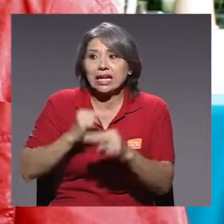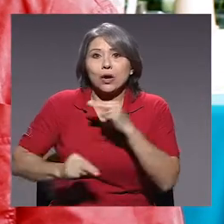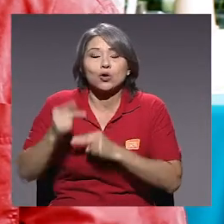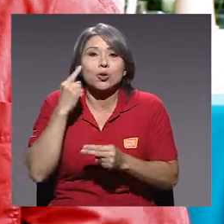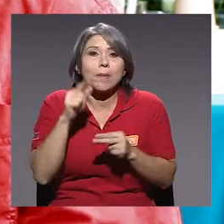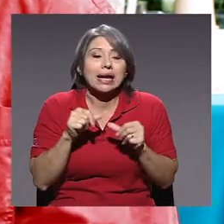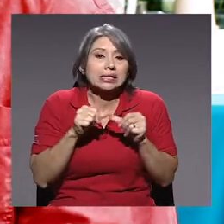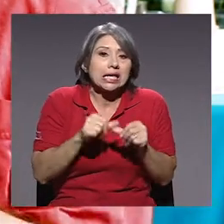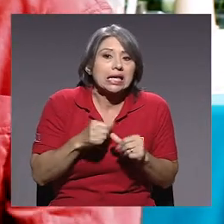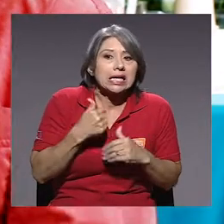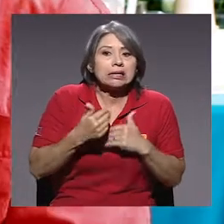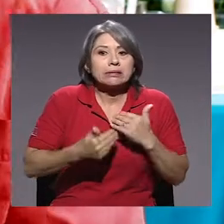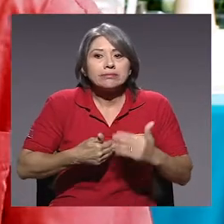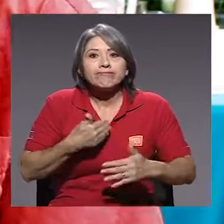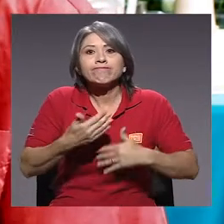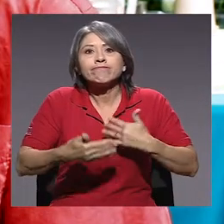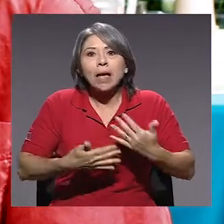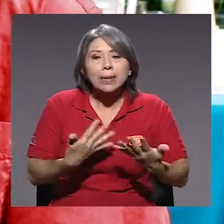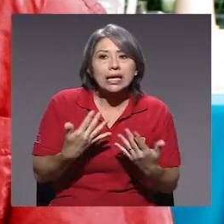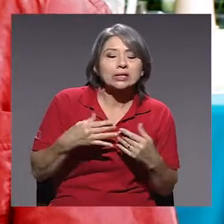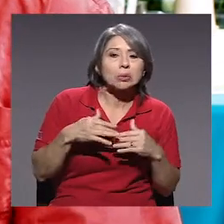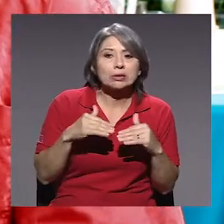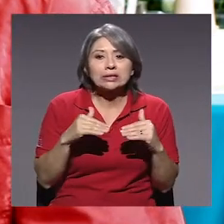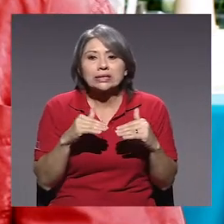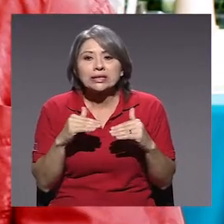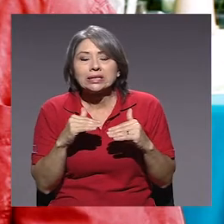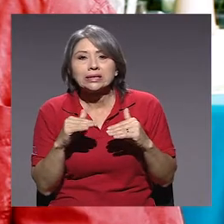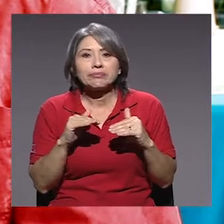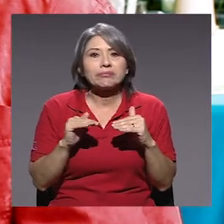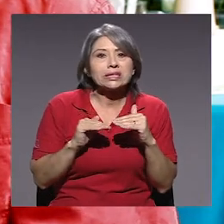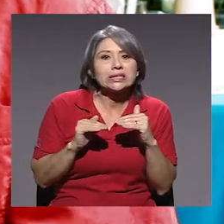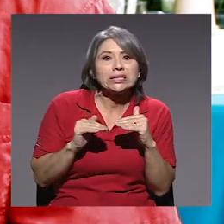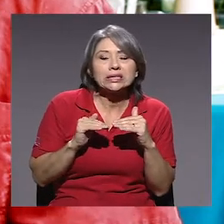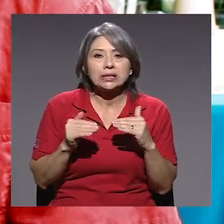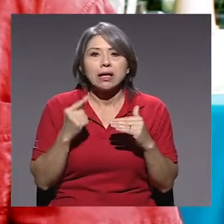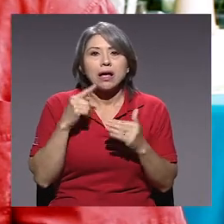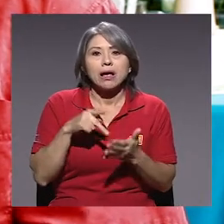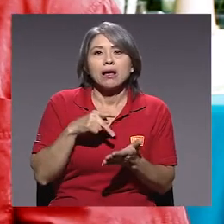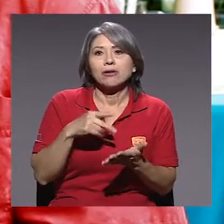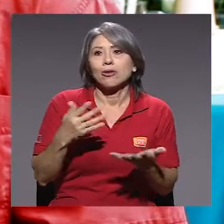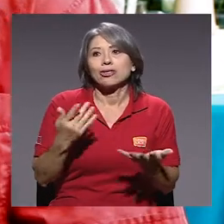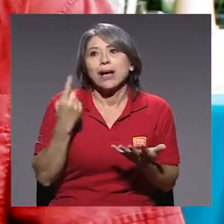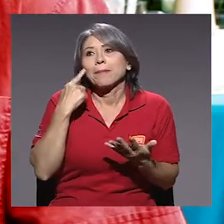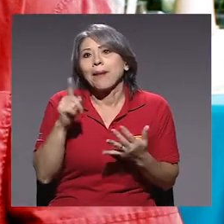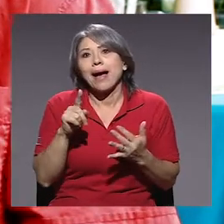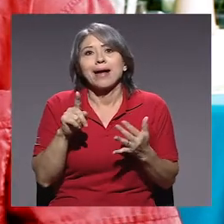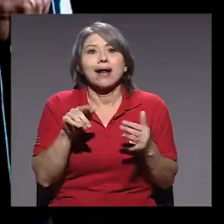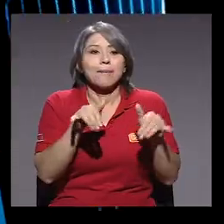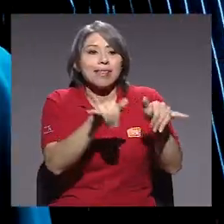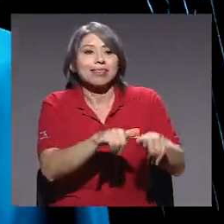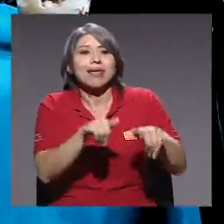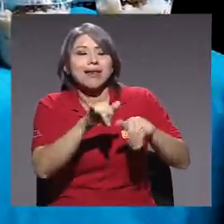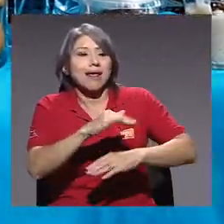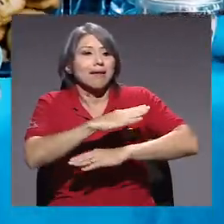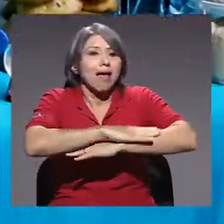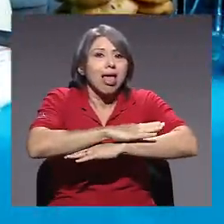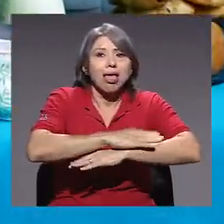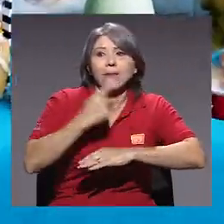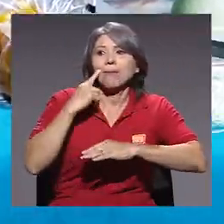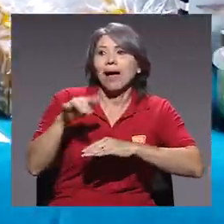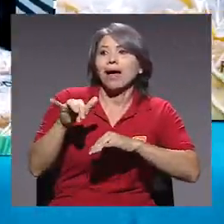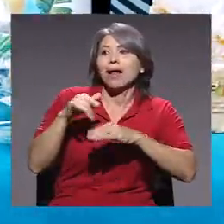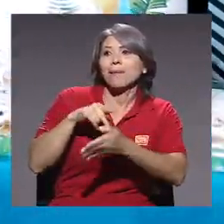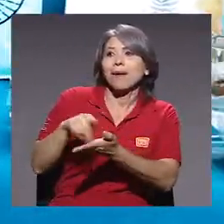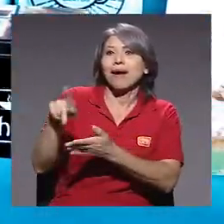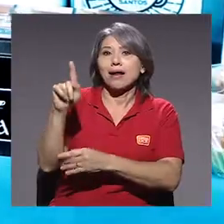costos el negocio paga para seguirse produciendo, paga para mantener el puesto de la feria, el